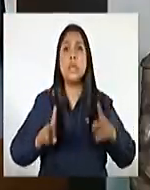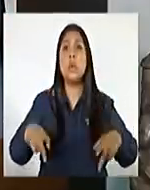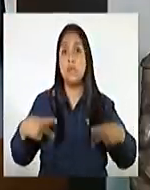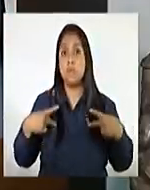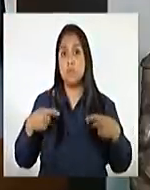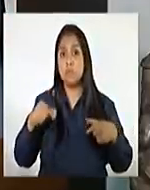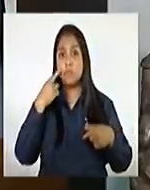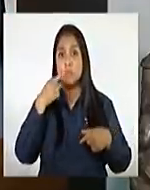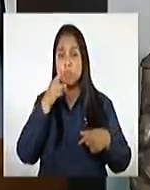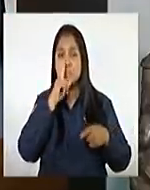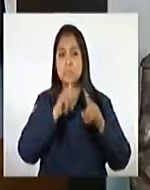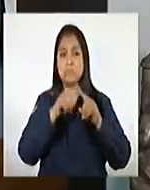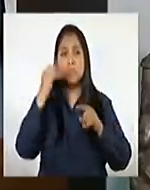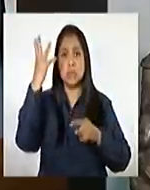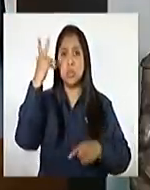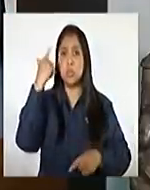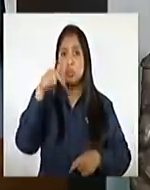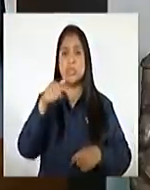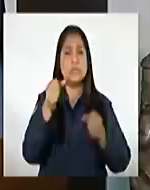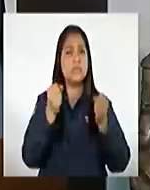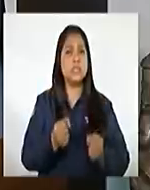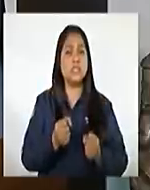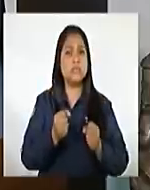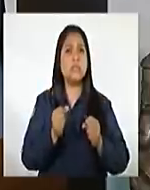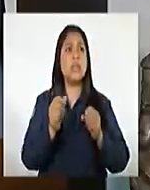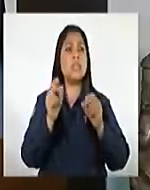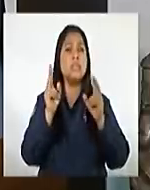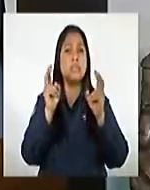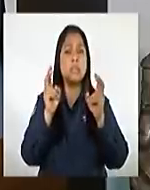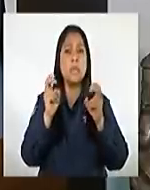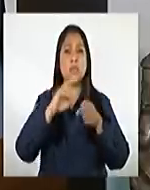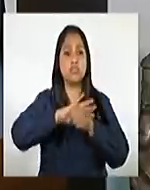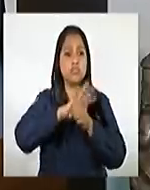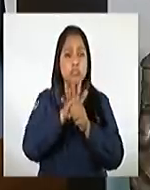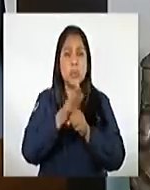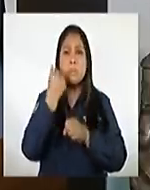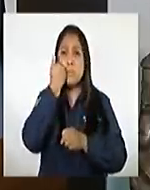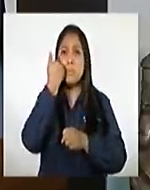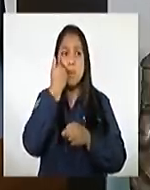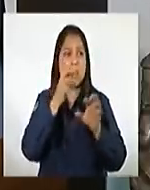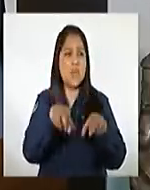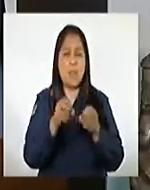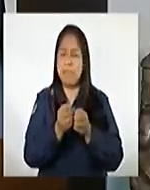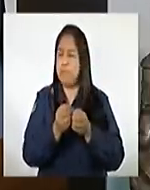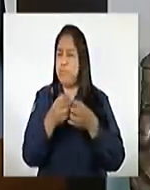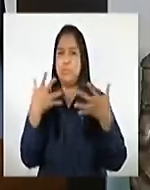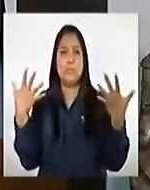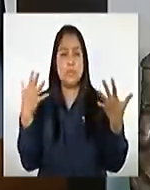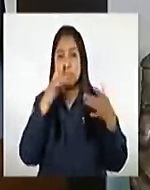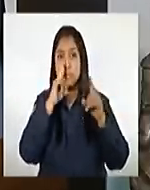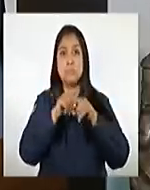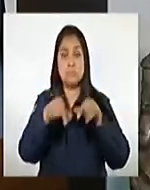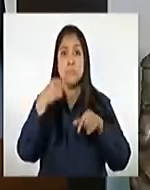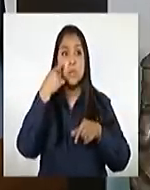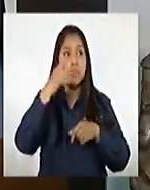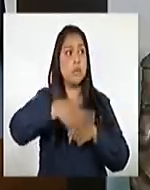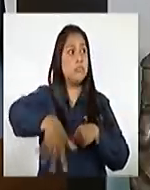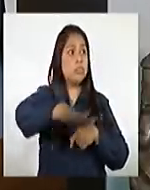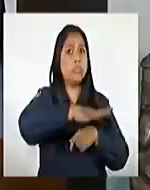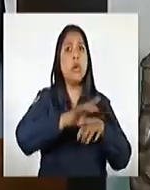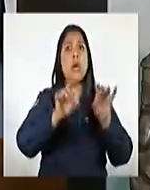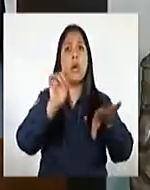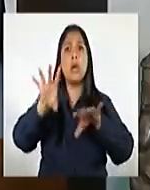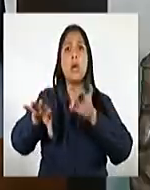estos días han sido difíciles, los casos de contagio se han disparado y al igual que el resto de la región, hemos implementado